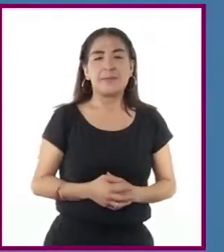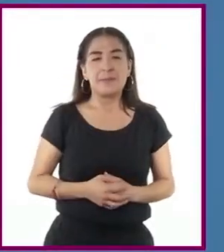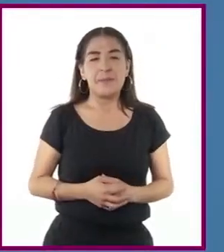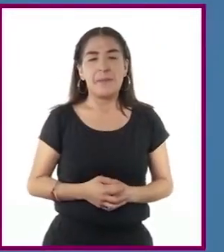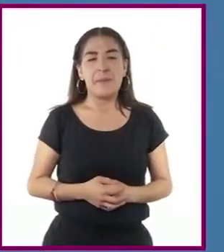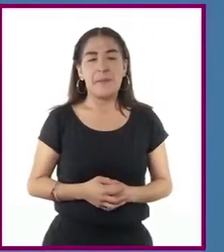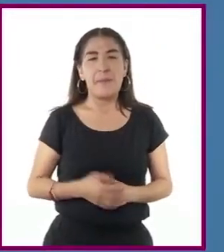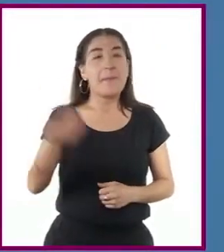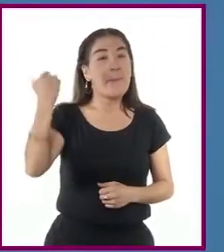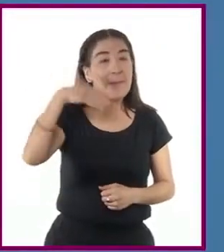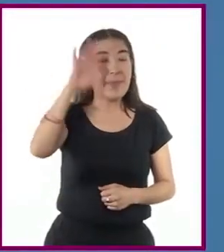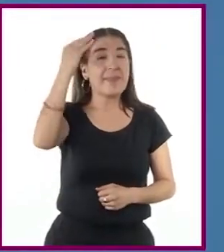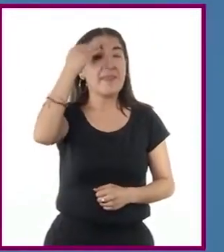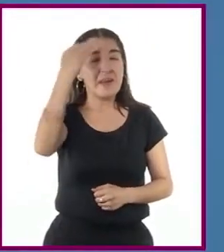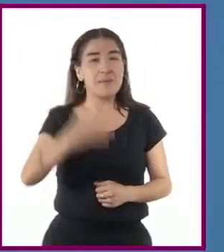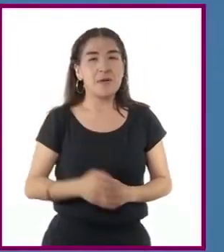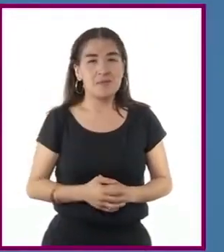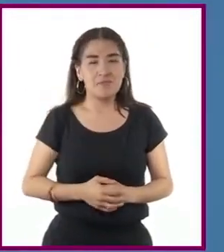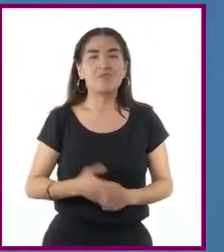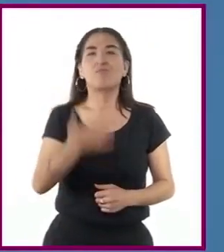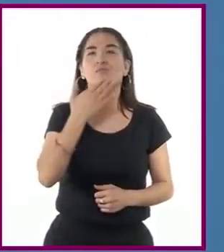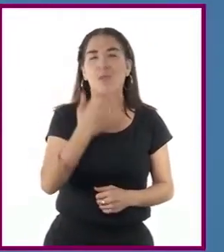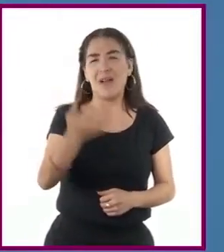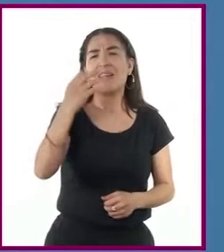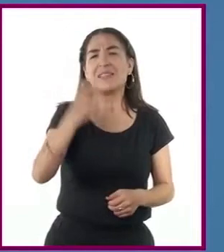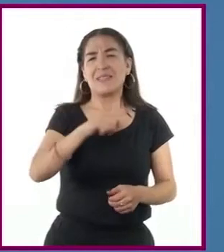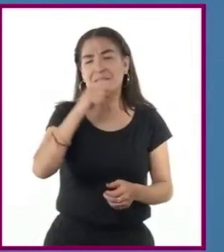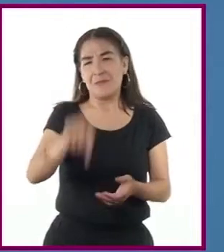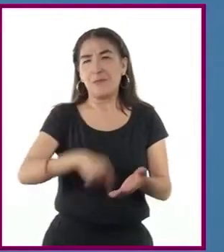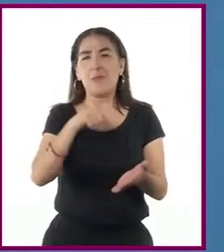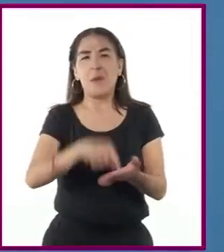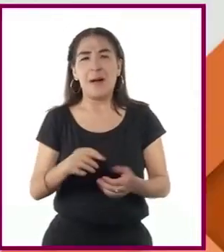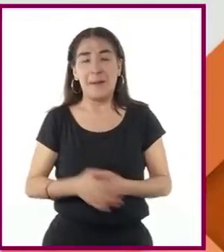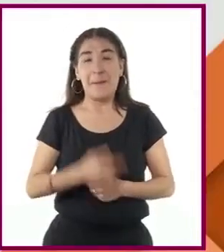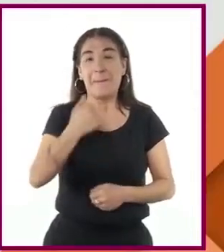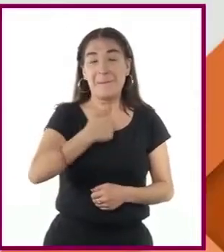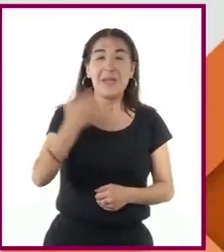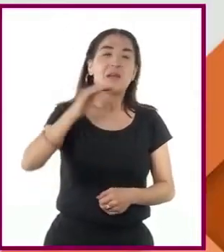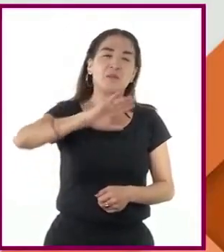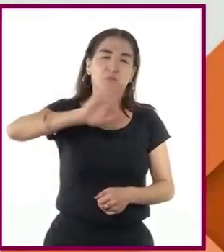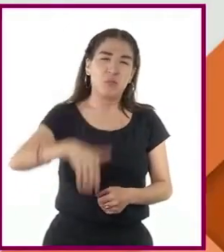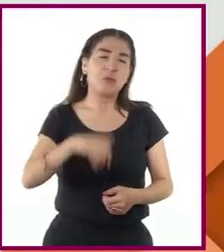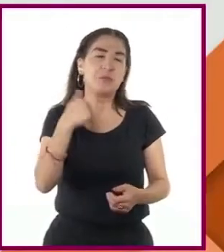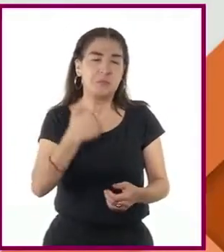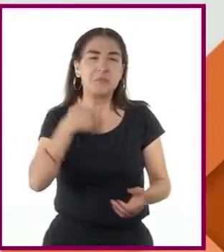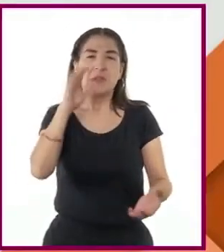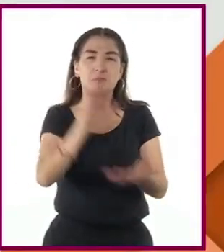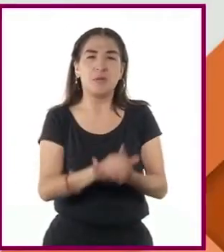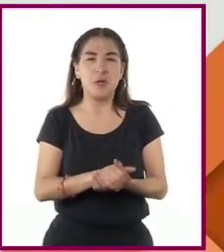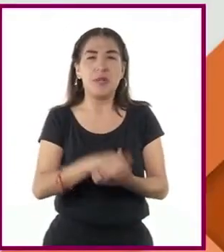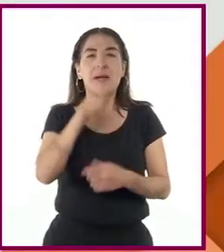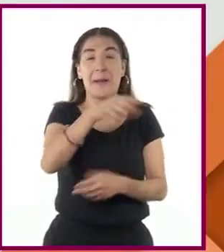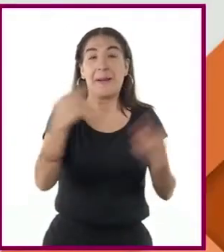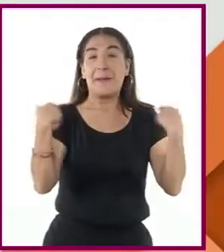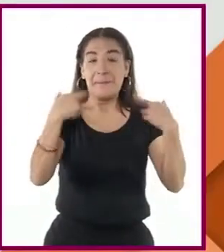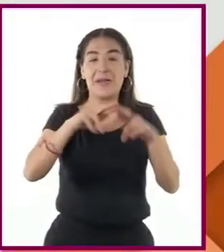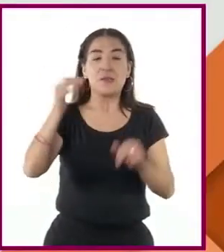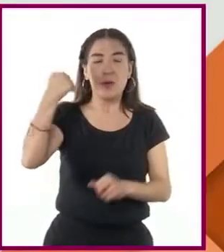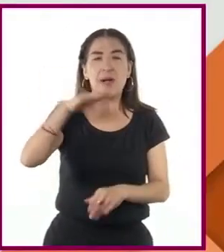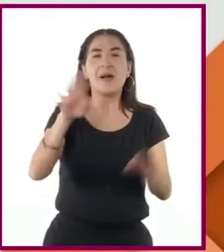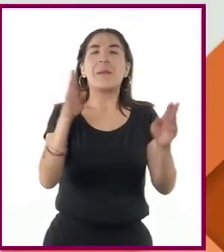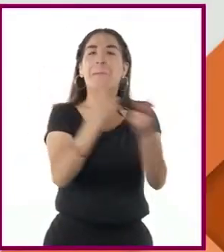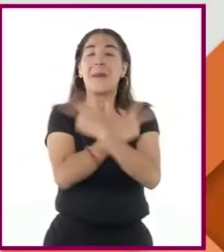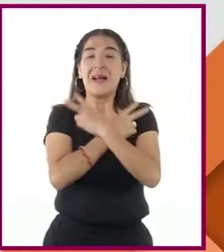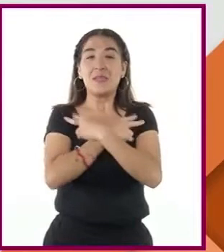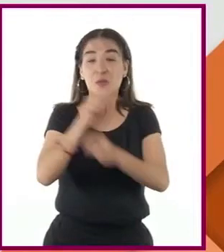Era verano, hacía muy buen tiempo y mi difunto marido, que era maestro, estaba de director de una casa de vacaciones con 150